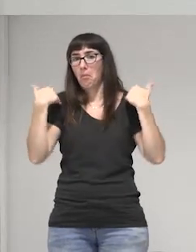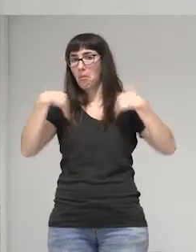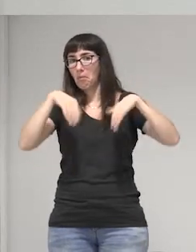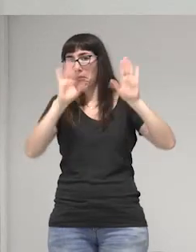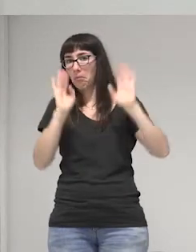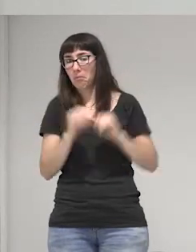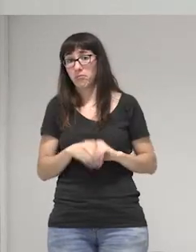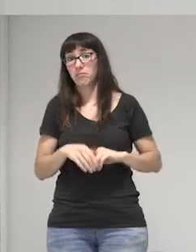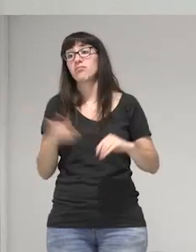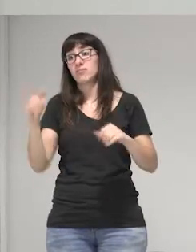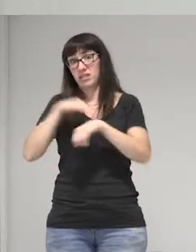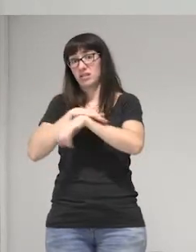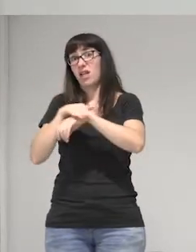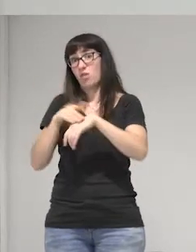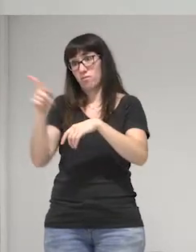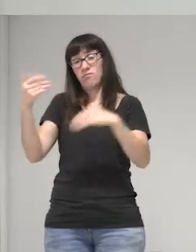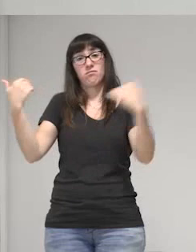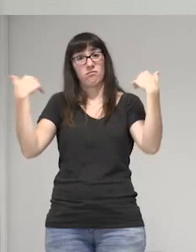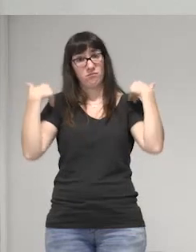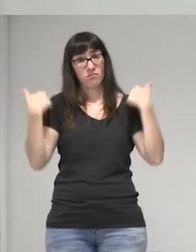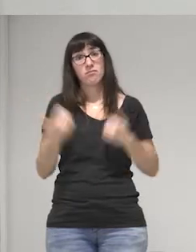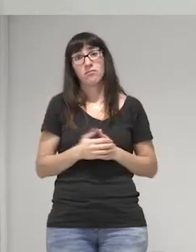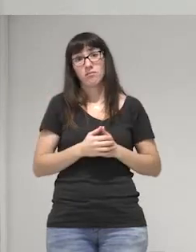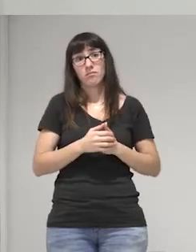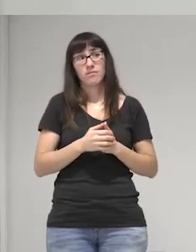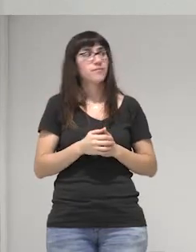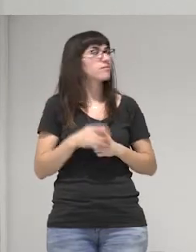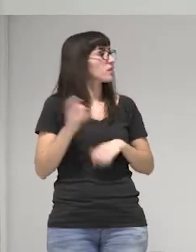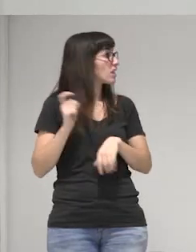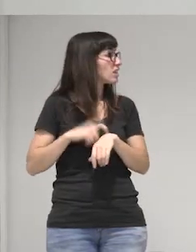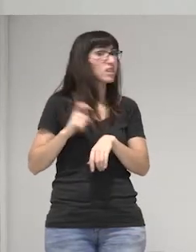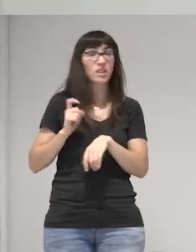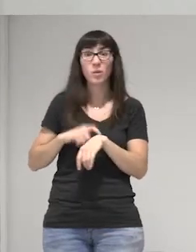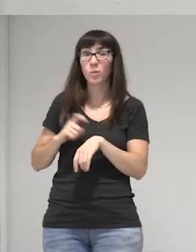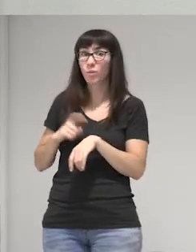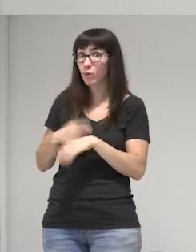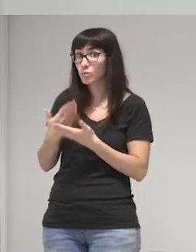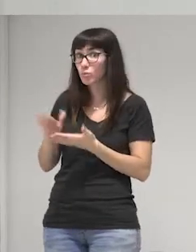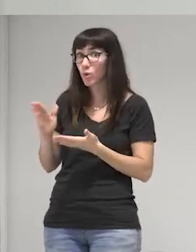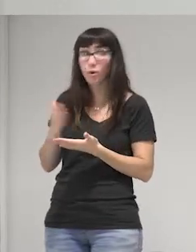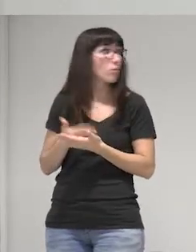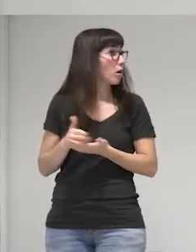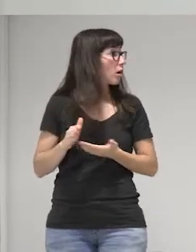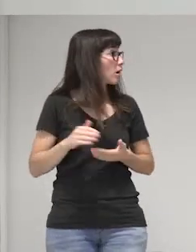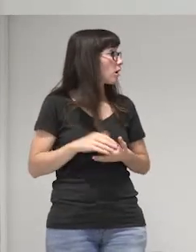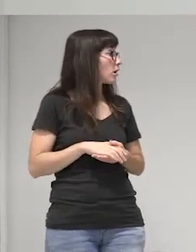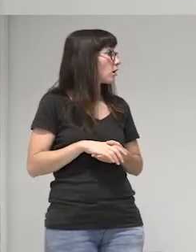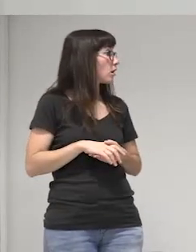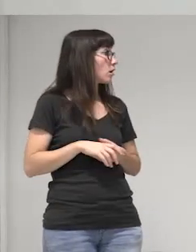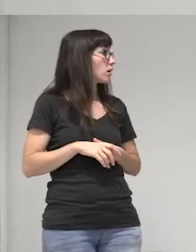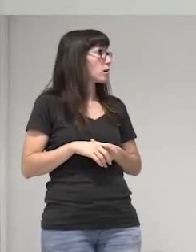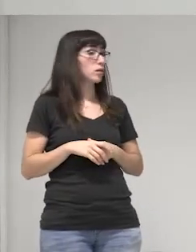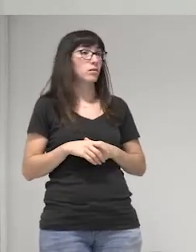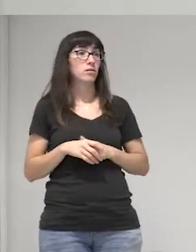del Estado y del gobierno ¿cuánto me queda? yo así ¿cuánto me queda?